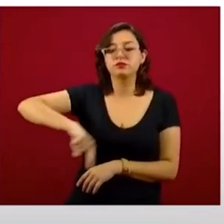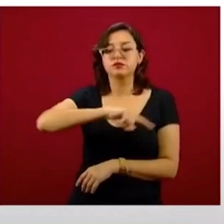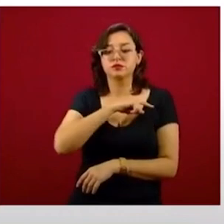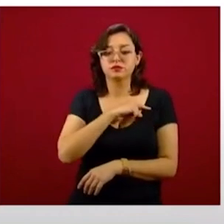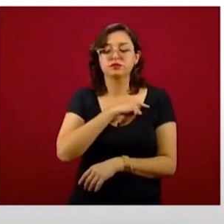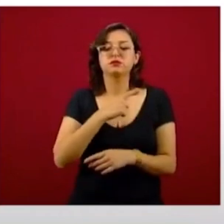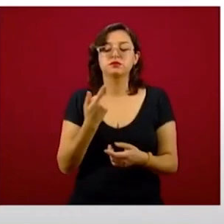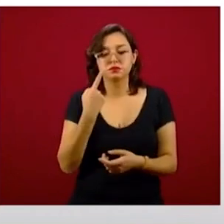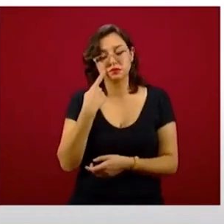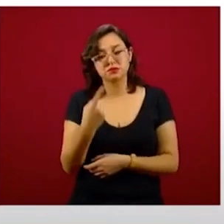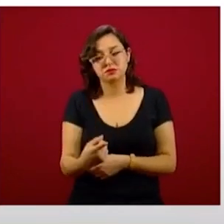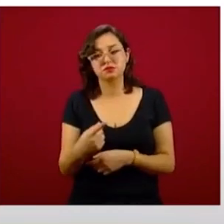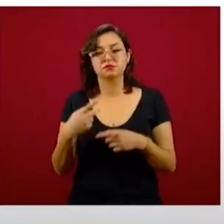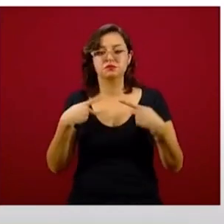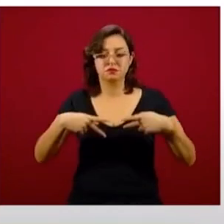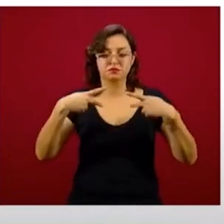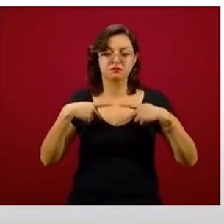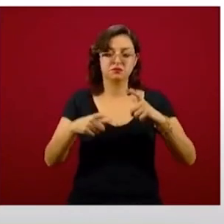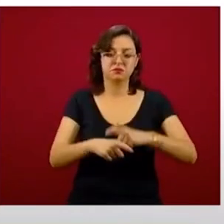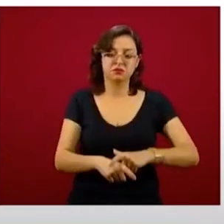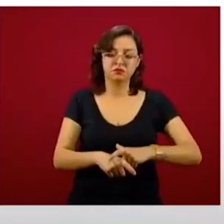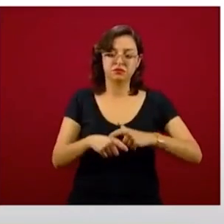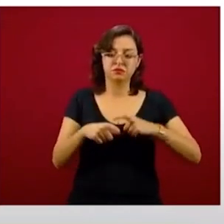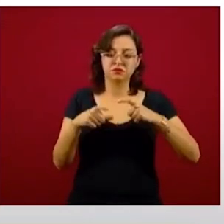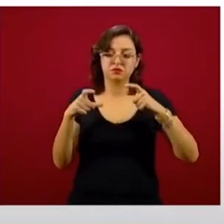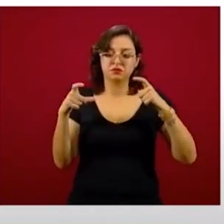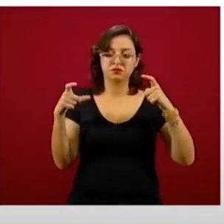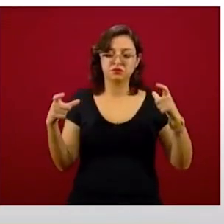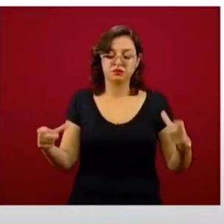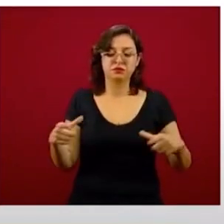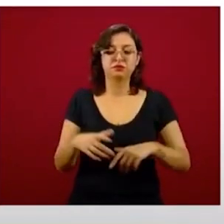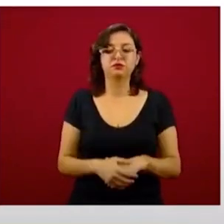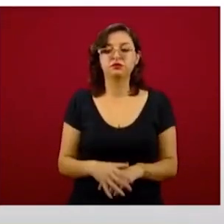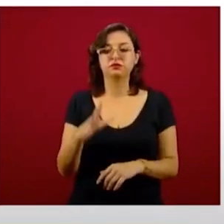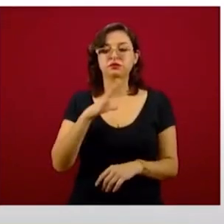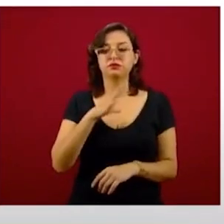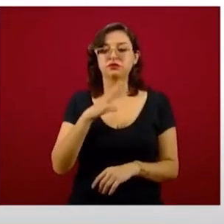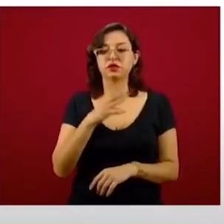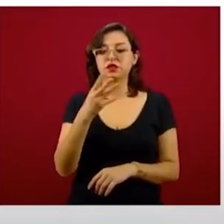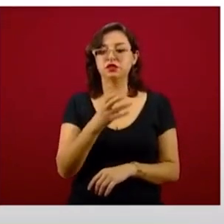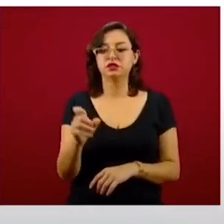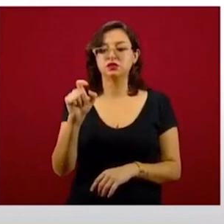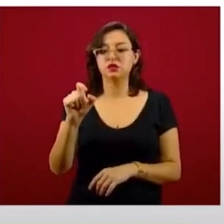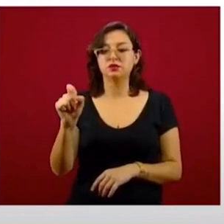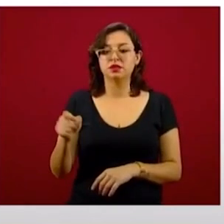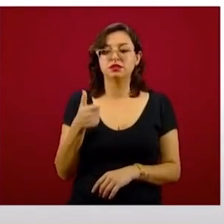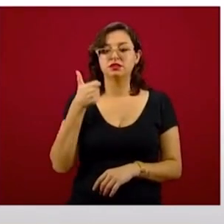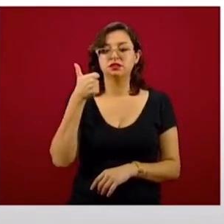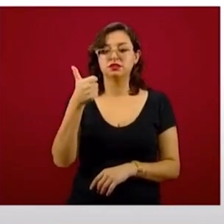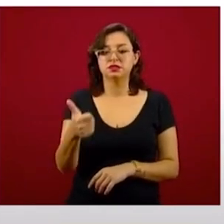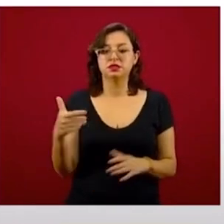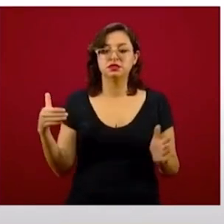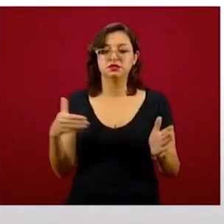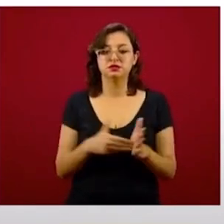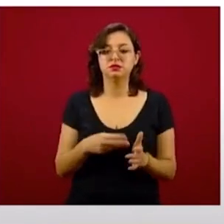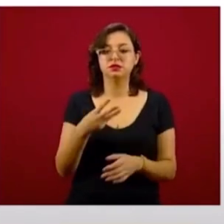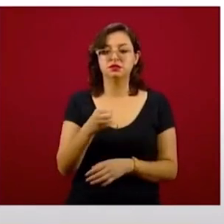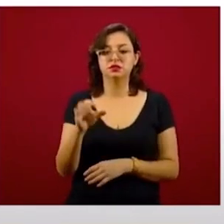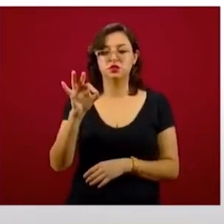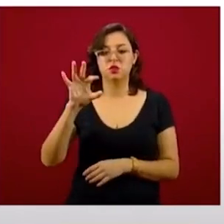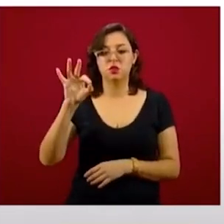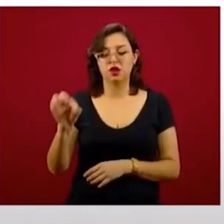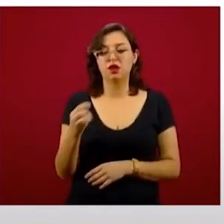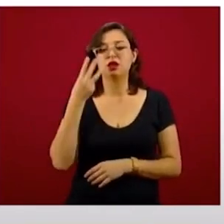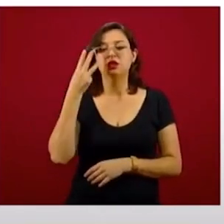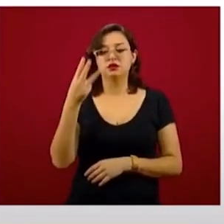crecimiento. Vean ustedes cómo hoy podemos reportar 326 mil 343 créditos. Esto